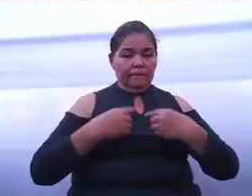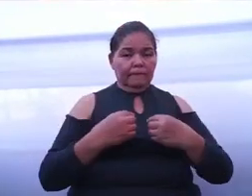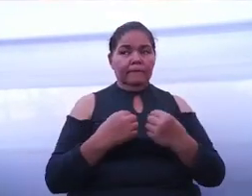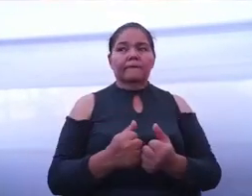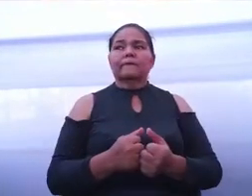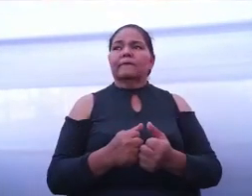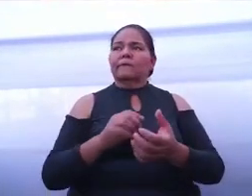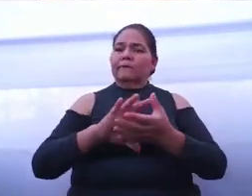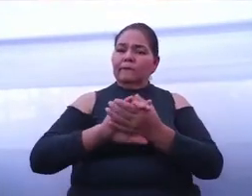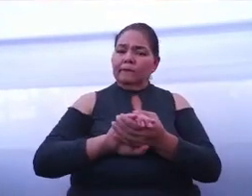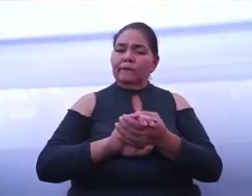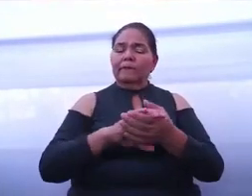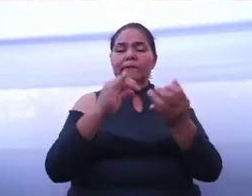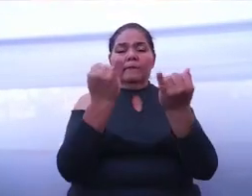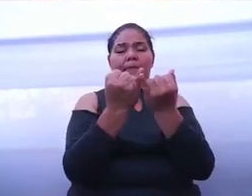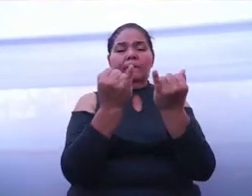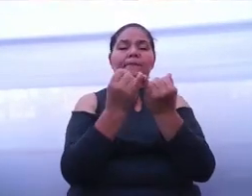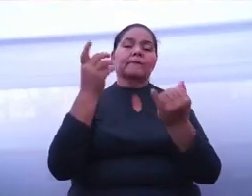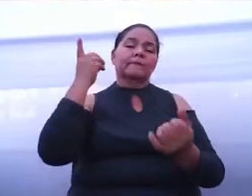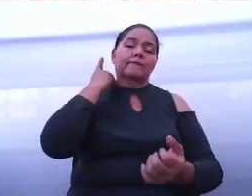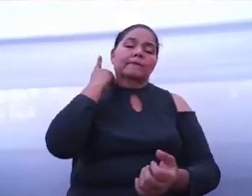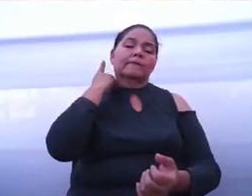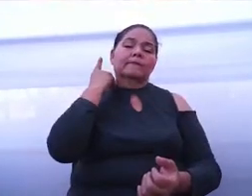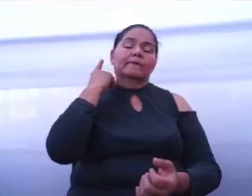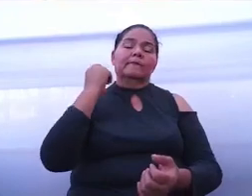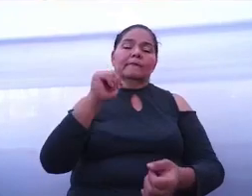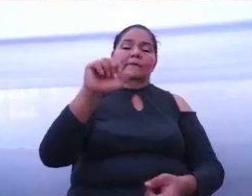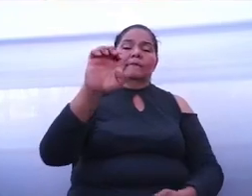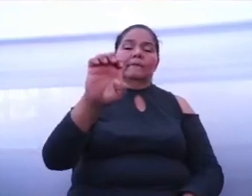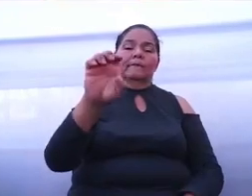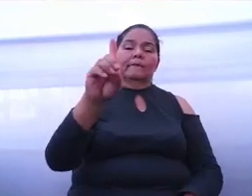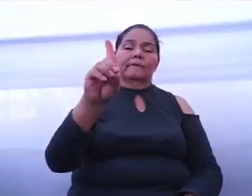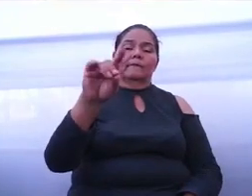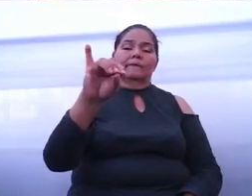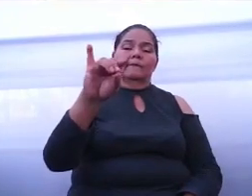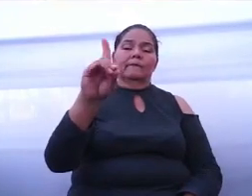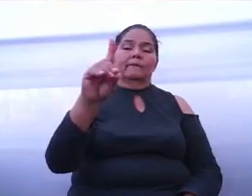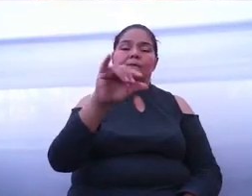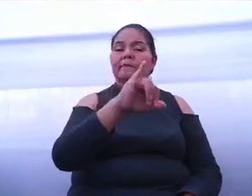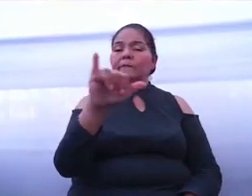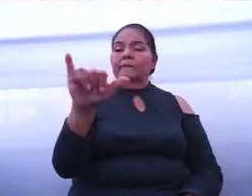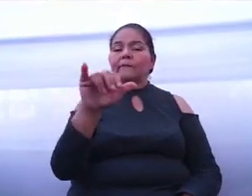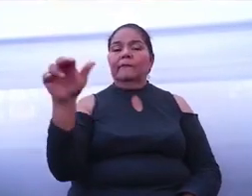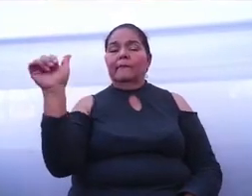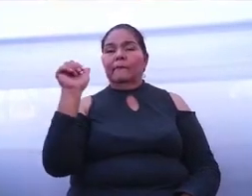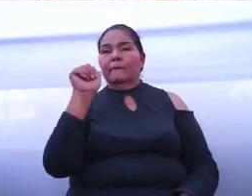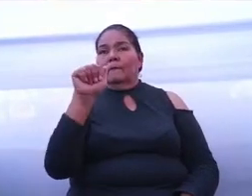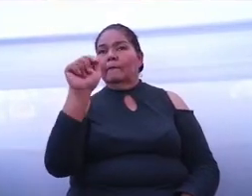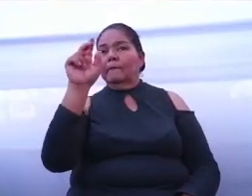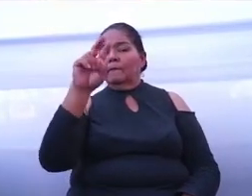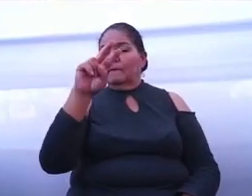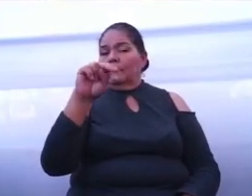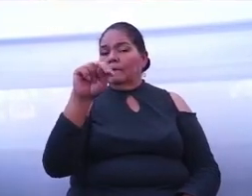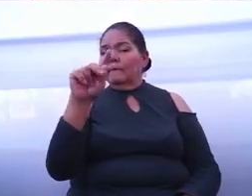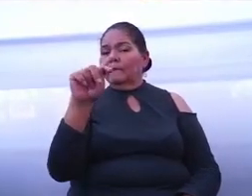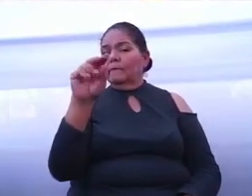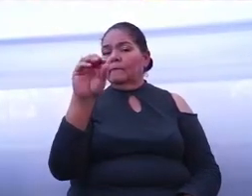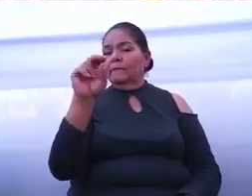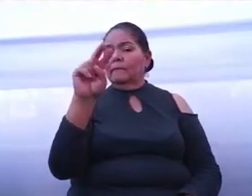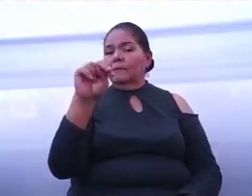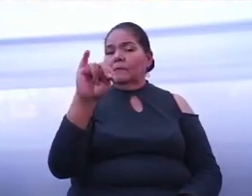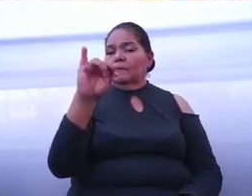Valencia y al diputado Antonio Chaurán Sórzano, quienes nos